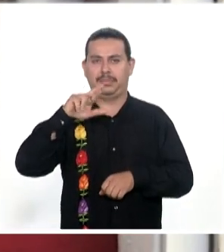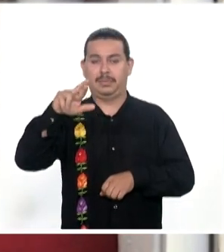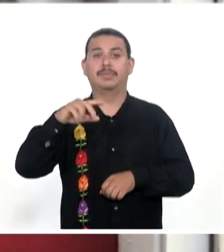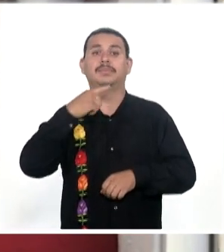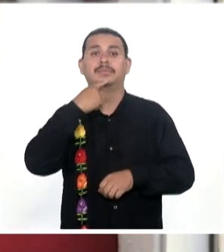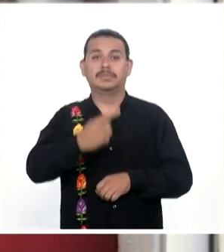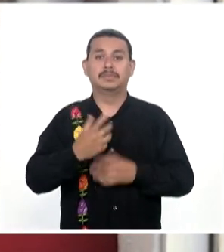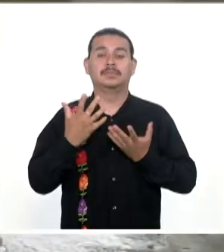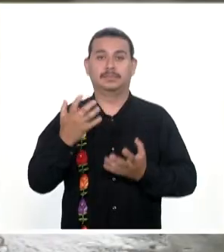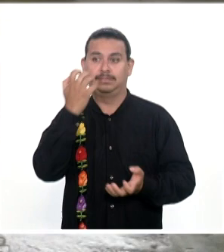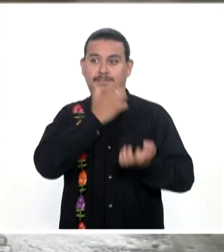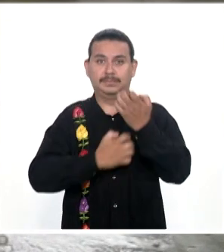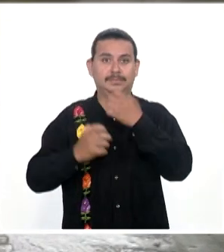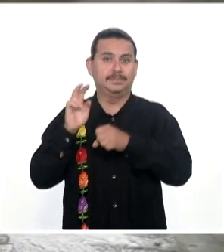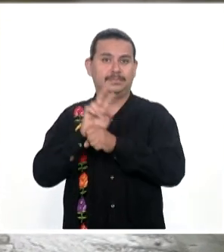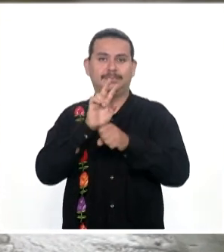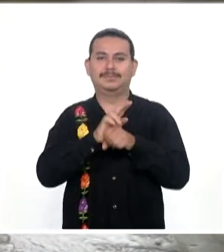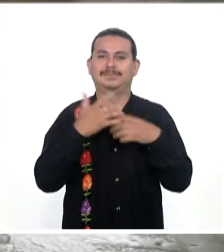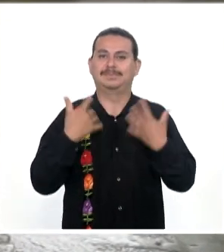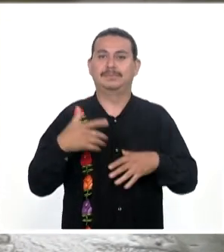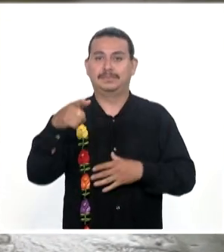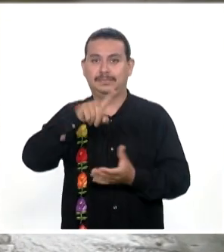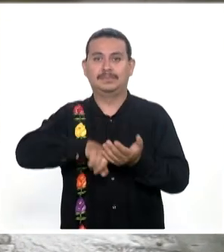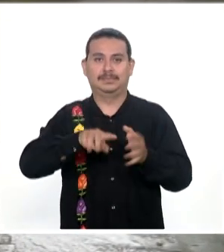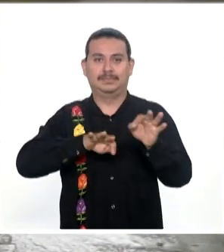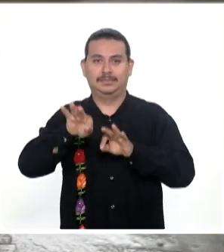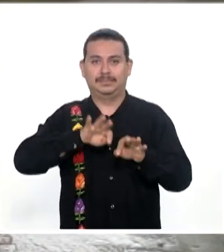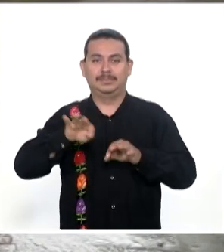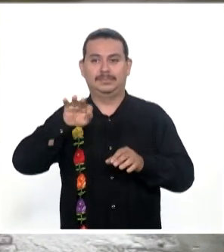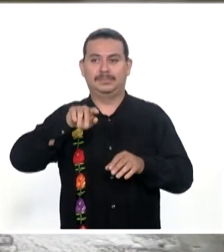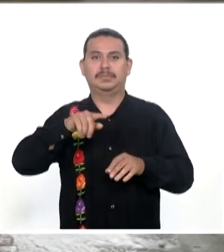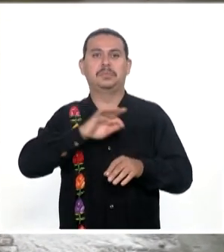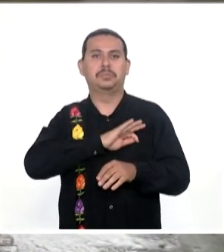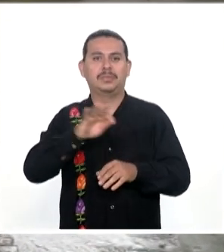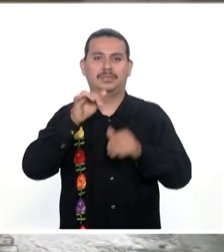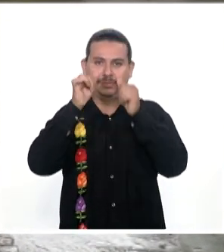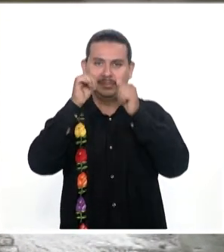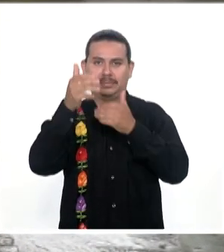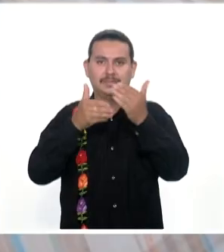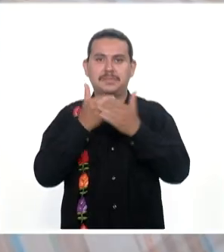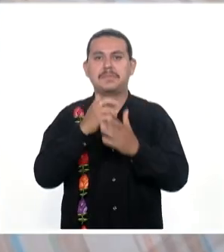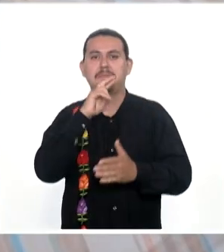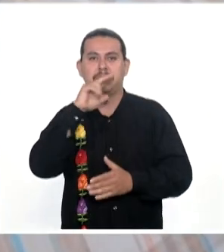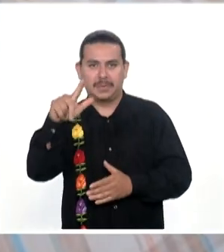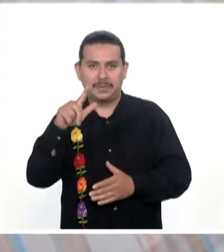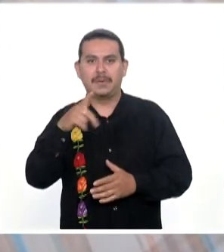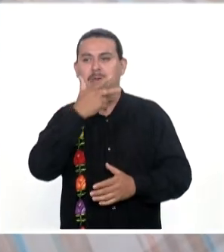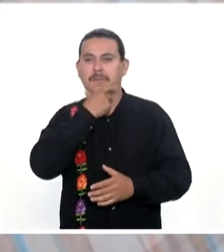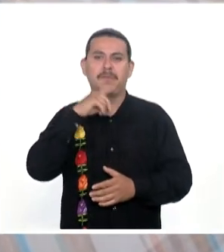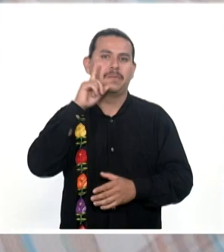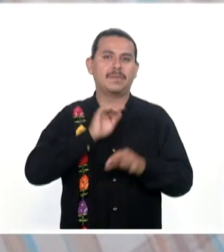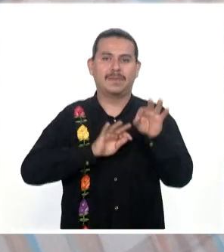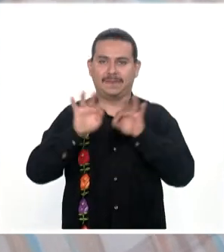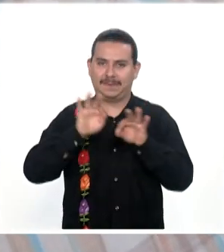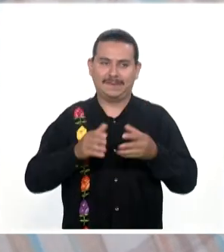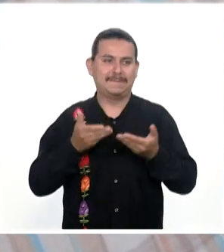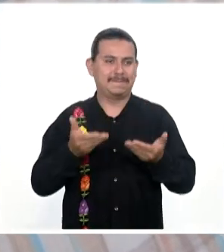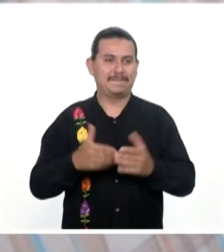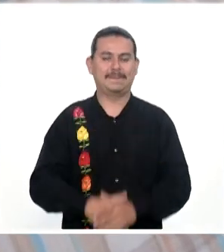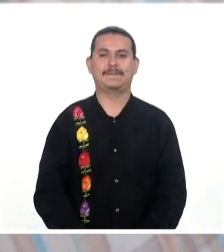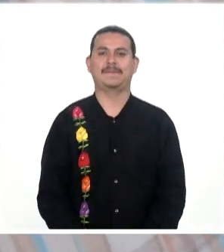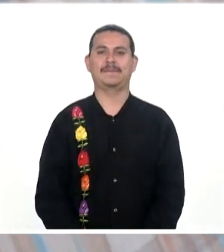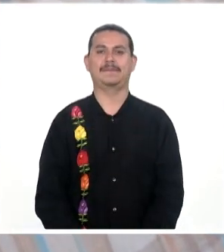Señaló Que estas evaluaciones Le permitirá Al personal De esta dependencia Brindar Un mejor servicio A las Y los